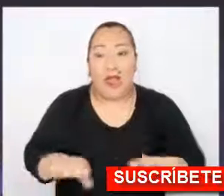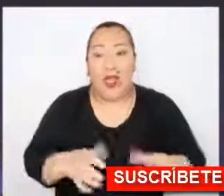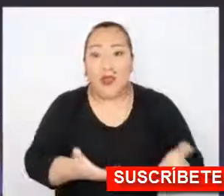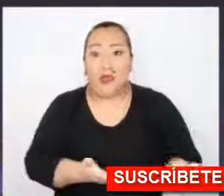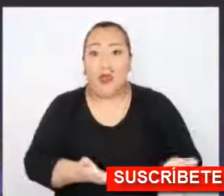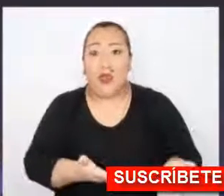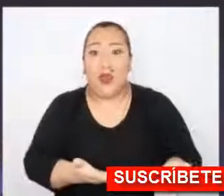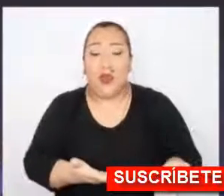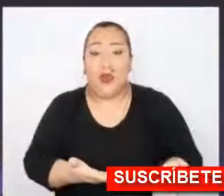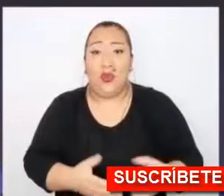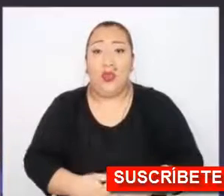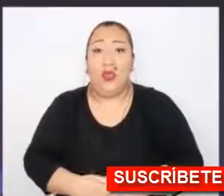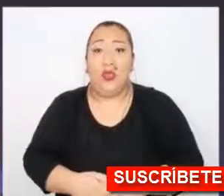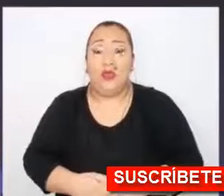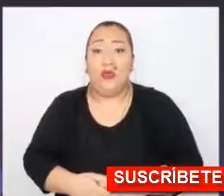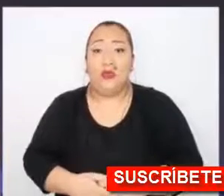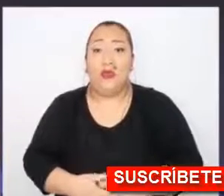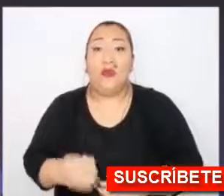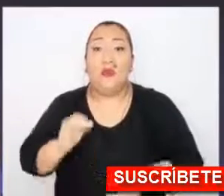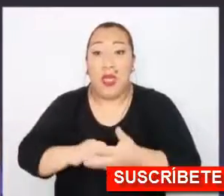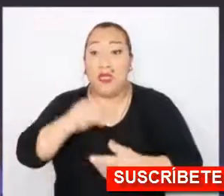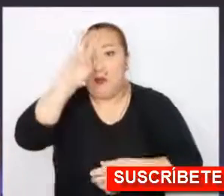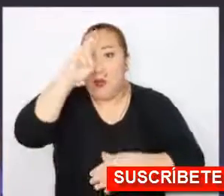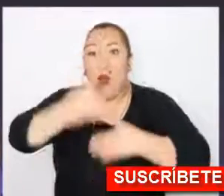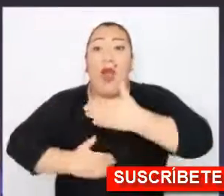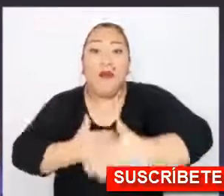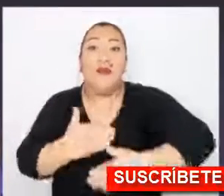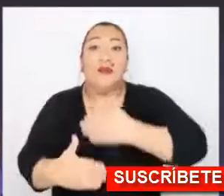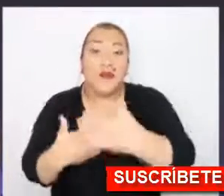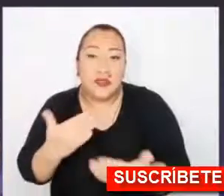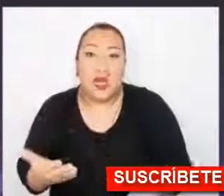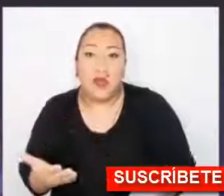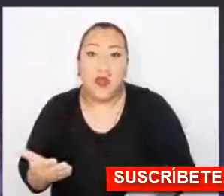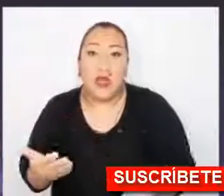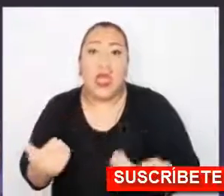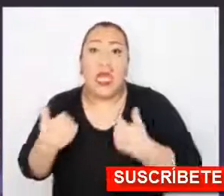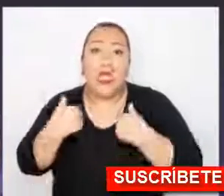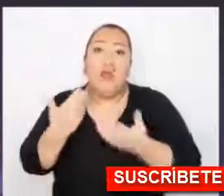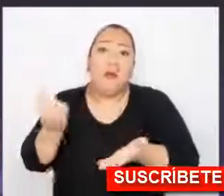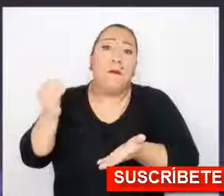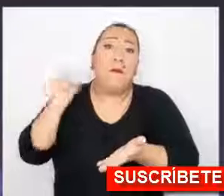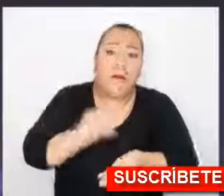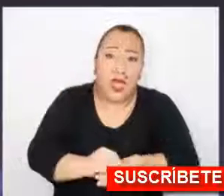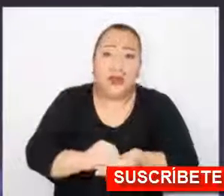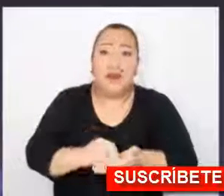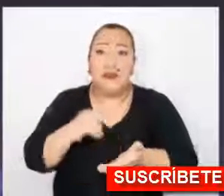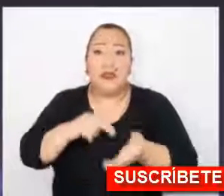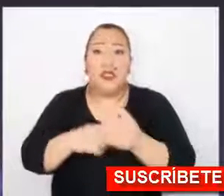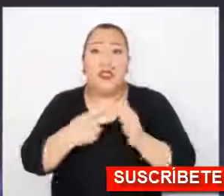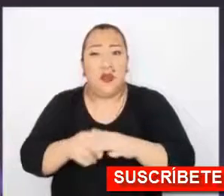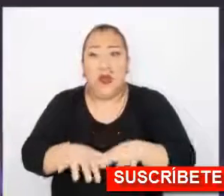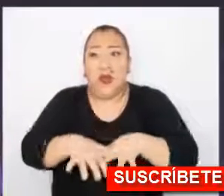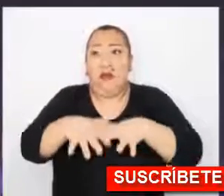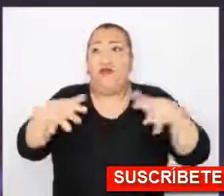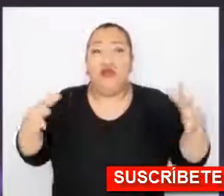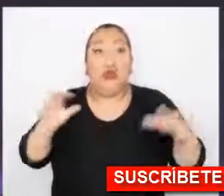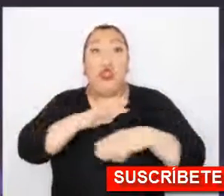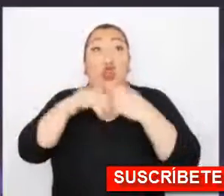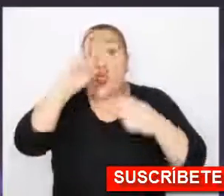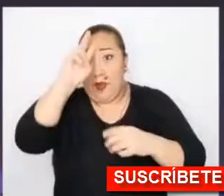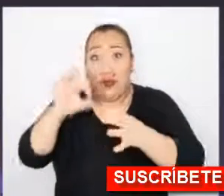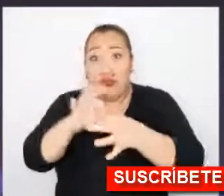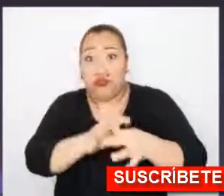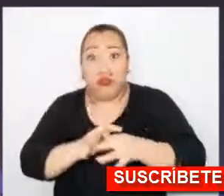país ha logrado y sobre las cuales todo el país tiene un mayoritario y